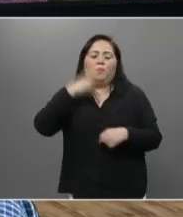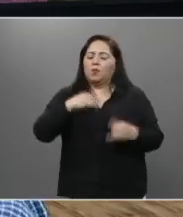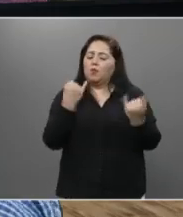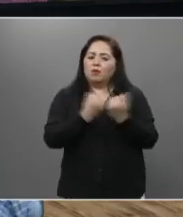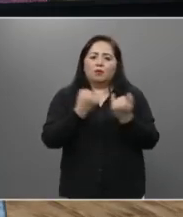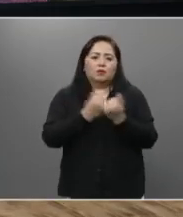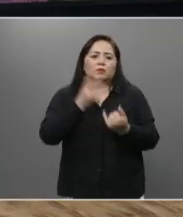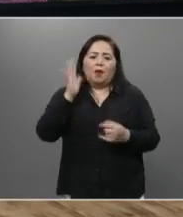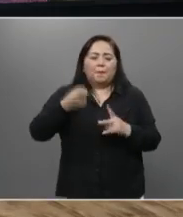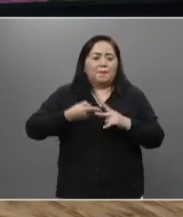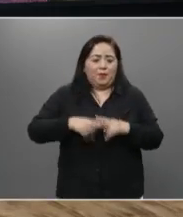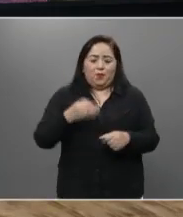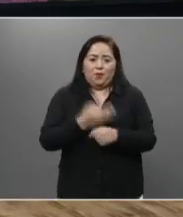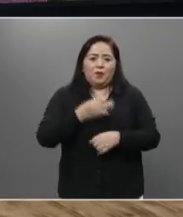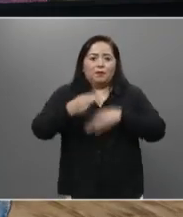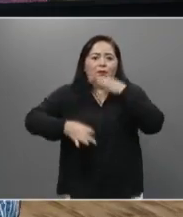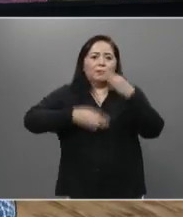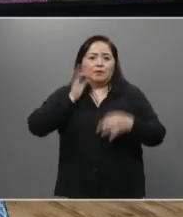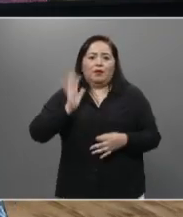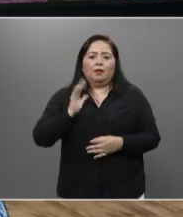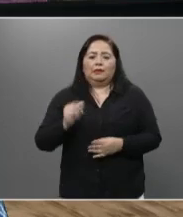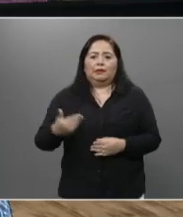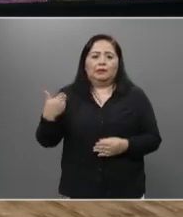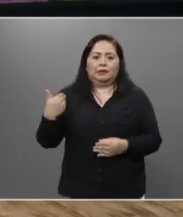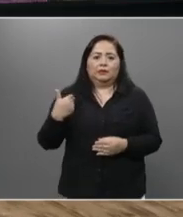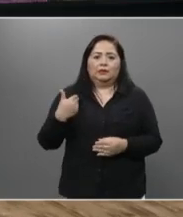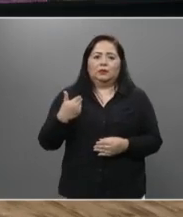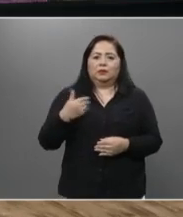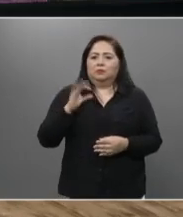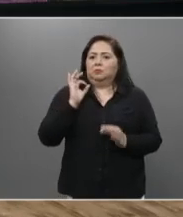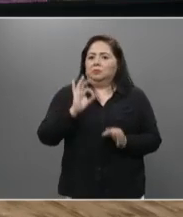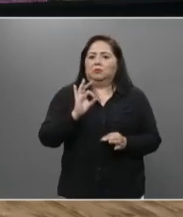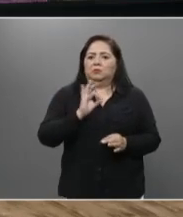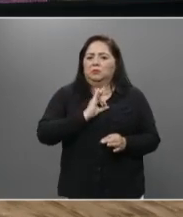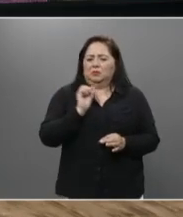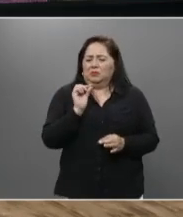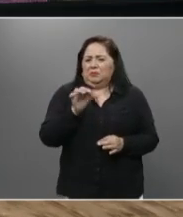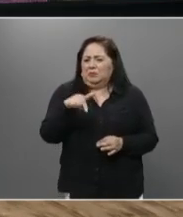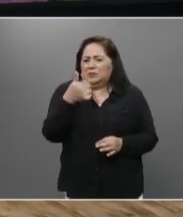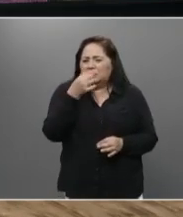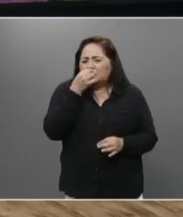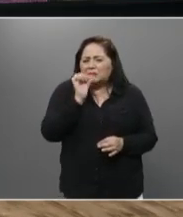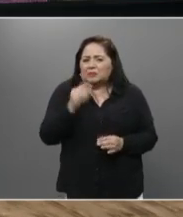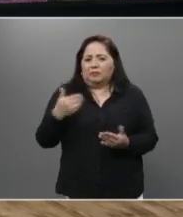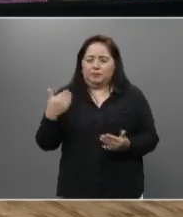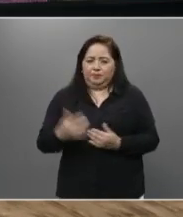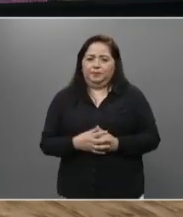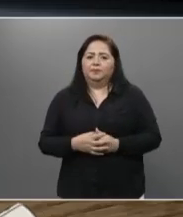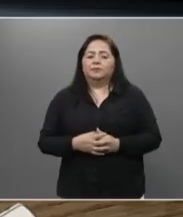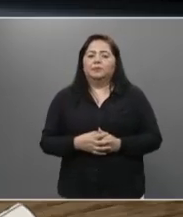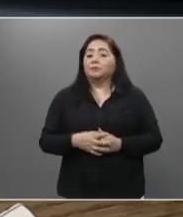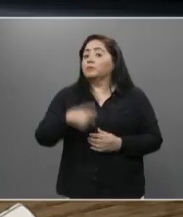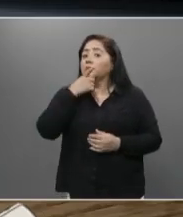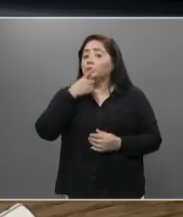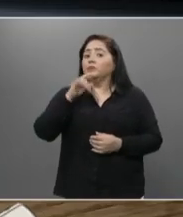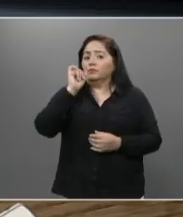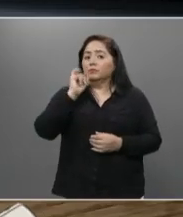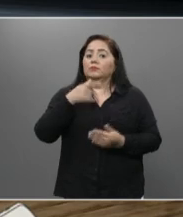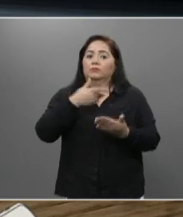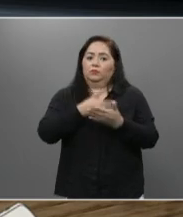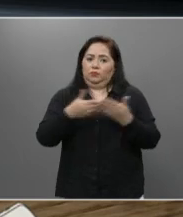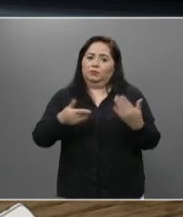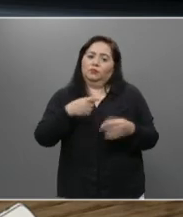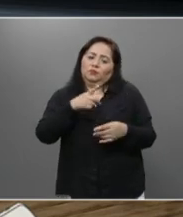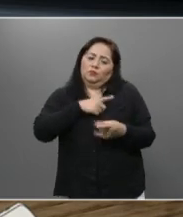Eso está pasando ahora mismo, el anuncio fue hecho hace escasos minutos. Sí, aquí le